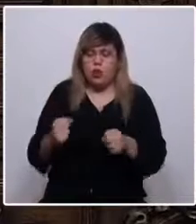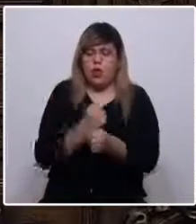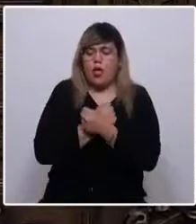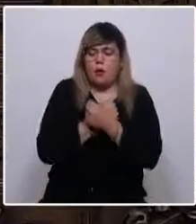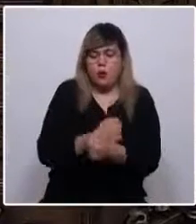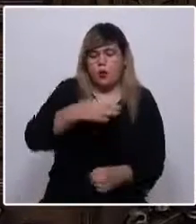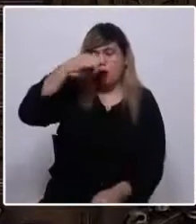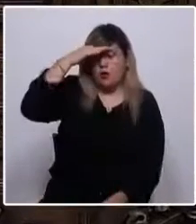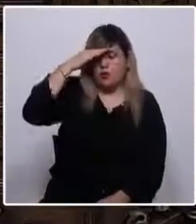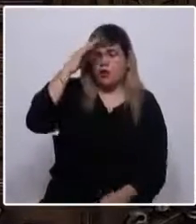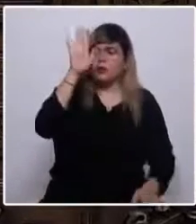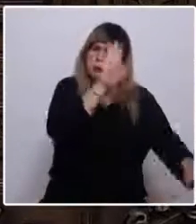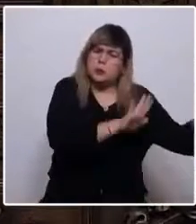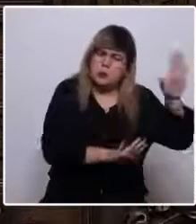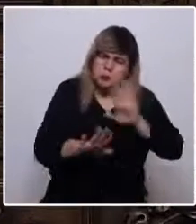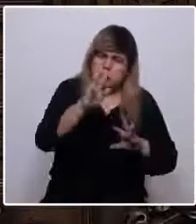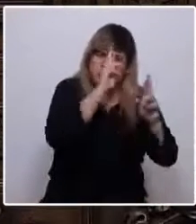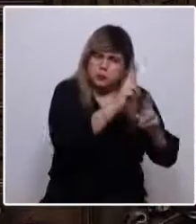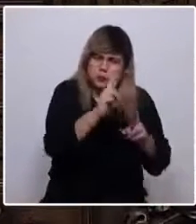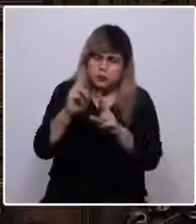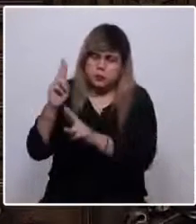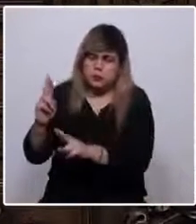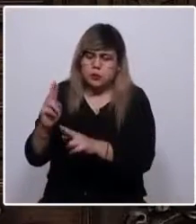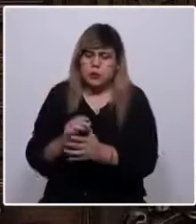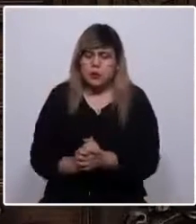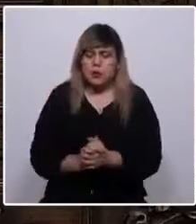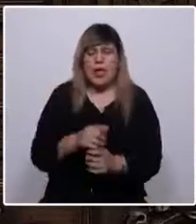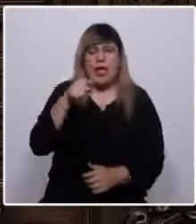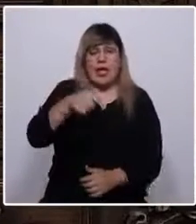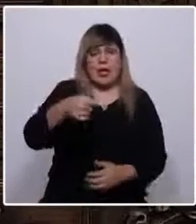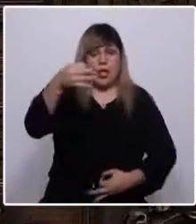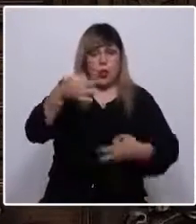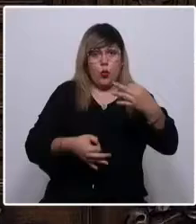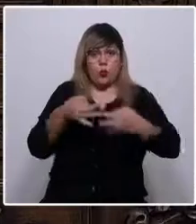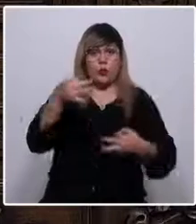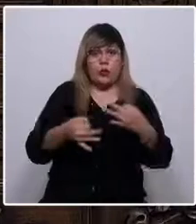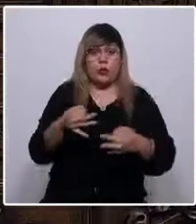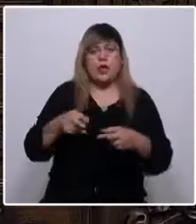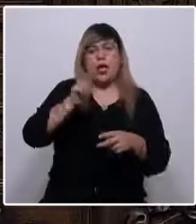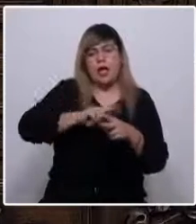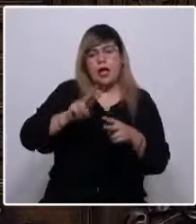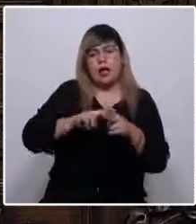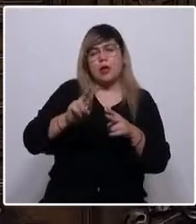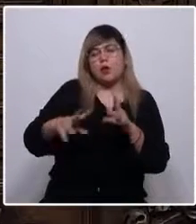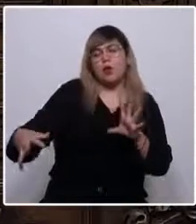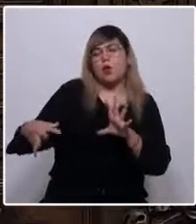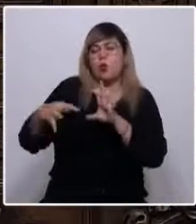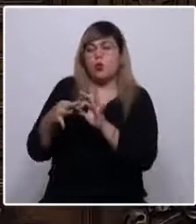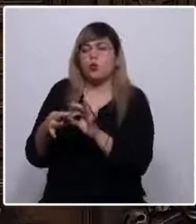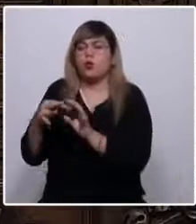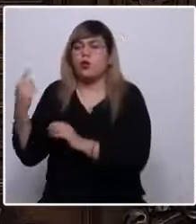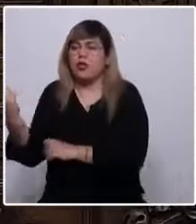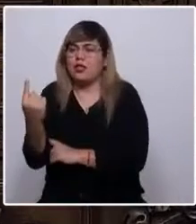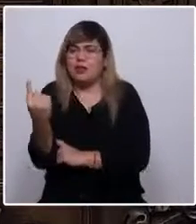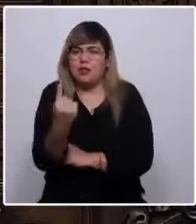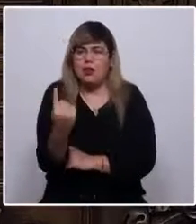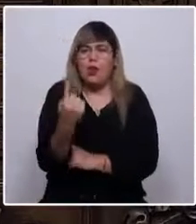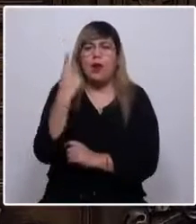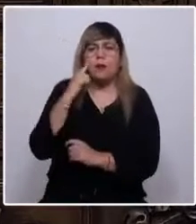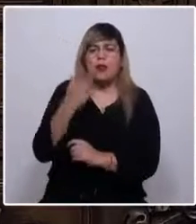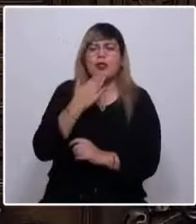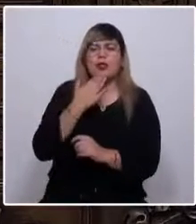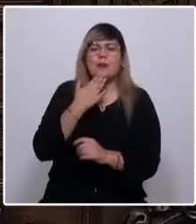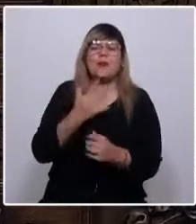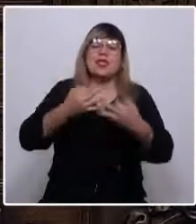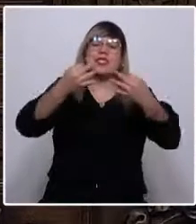cuidándonos y respetándonos. Aspiro a que esta justicia la realicemos de la mano de la libertad individual y de la seguridad colectiva,